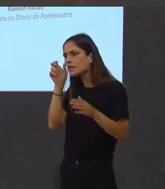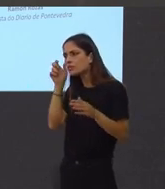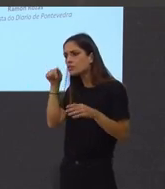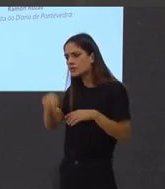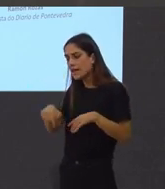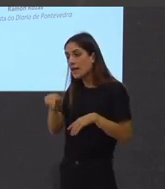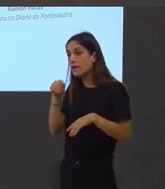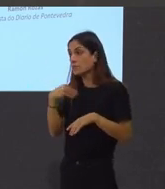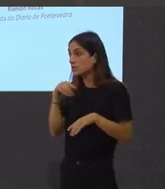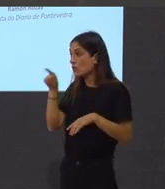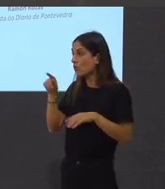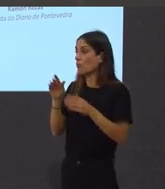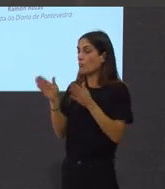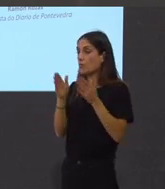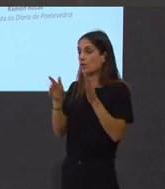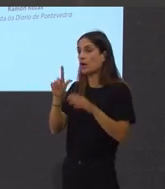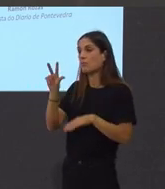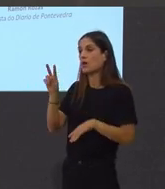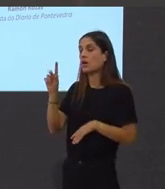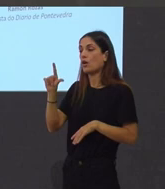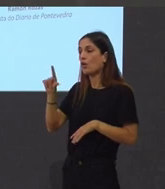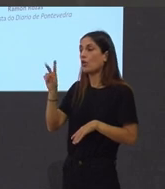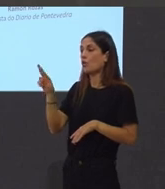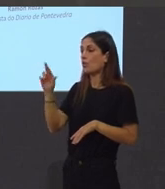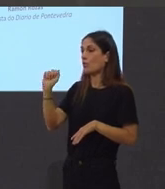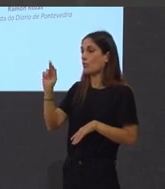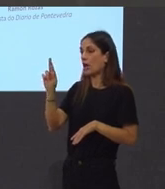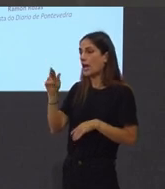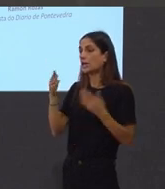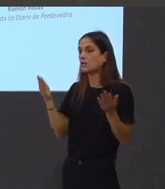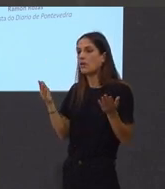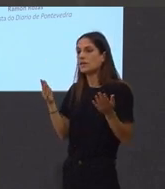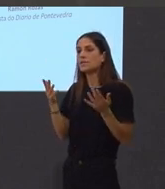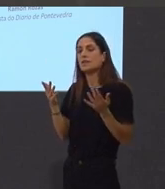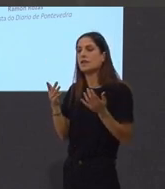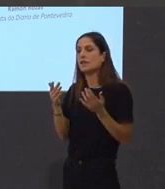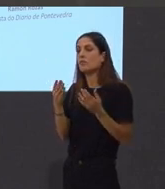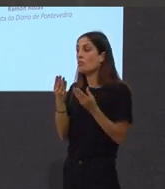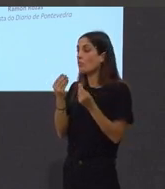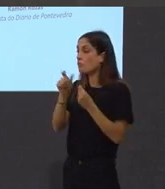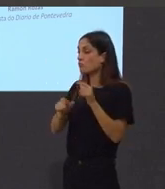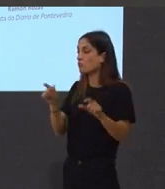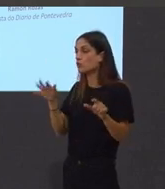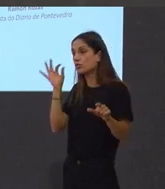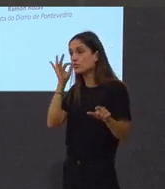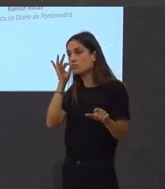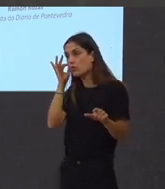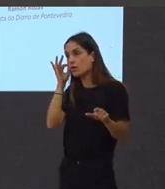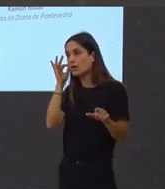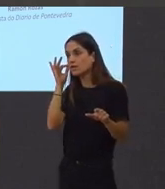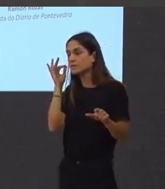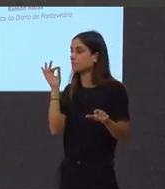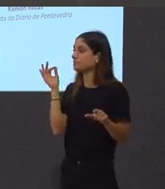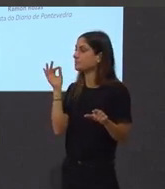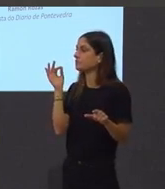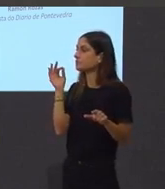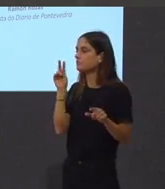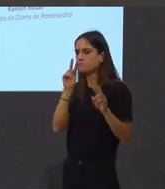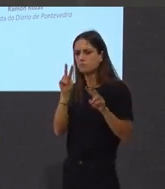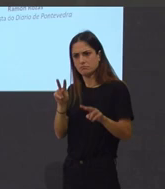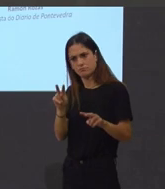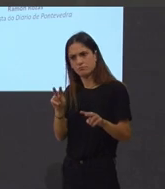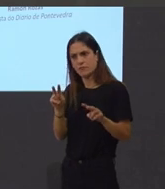xente ao luar. Entón, a primeira vez que moita xente, moitas mulleres da nosa oralidade tiveron ocasión de ver que Alán Baixo tamén se